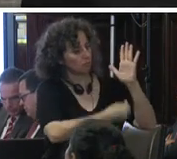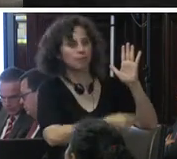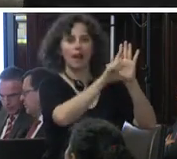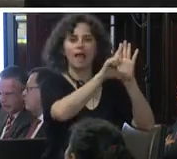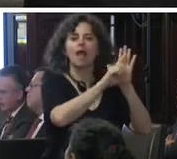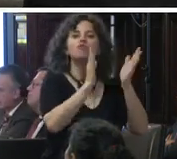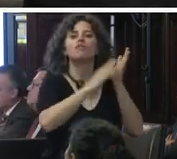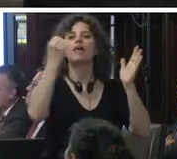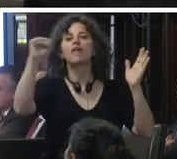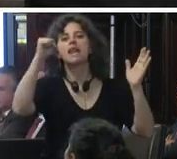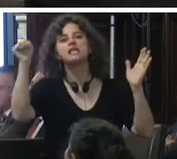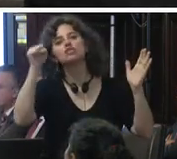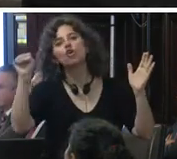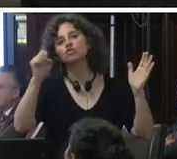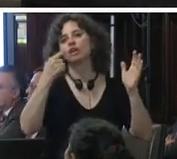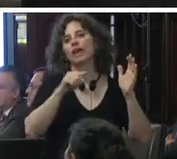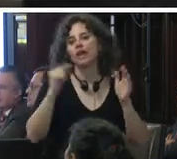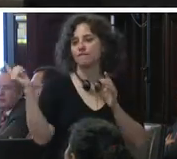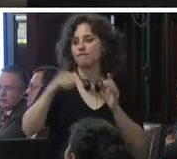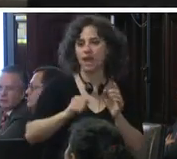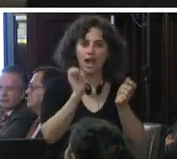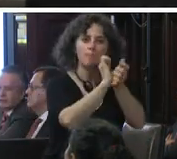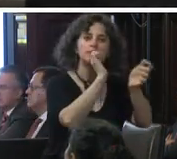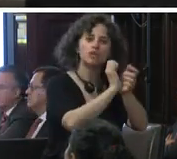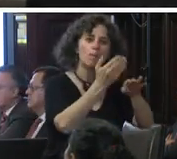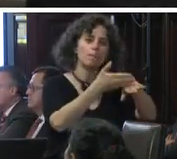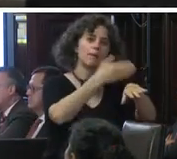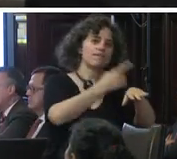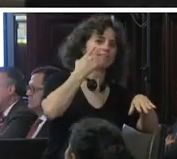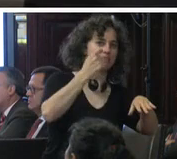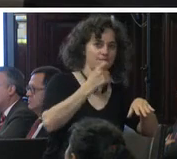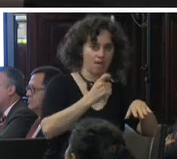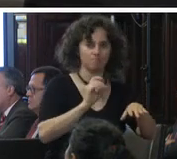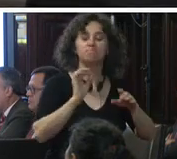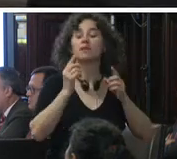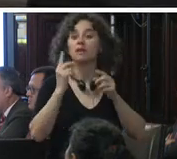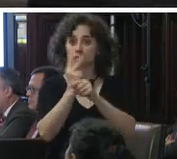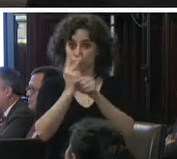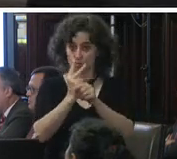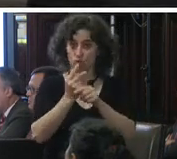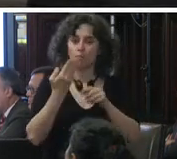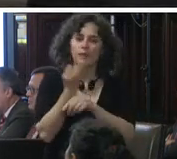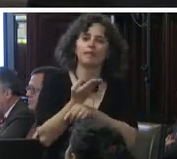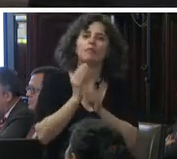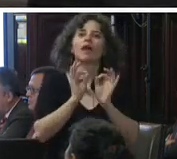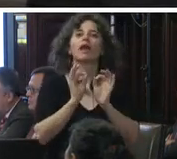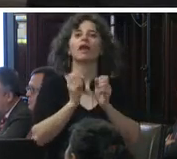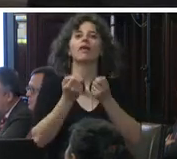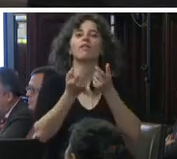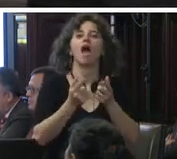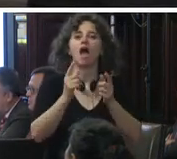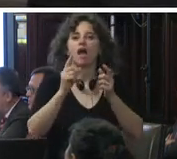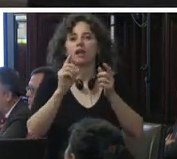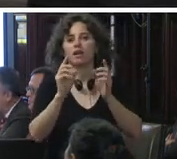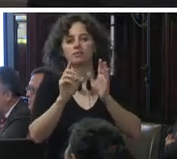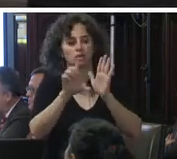de delitos bajo los cuales procede la prisión preventiva oficiosa segundo derogar las disposiciones legales y